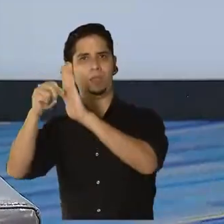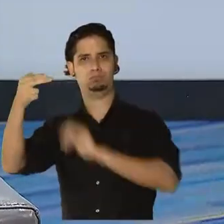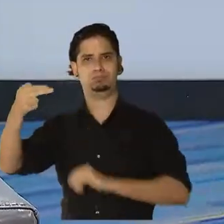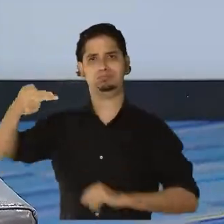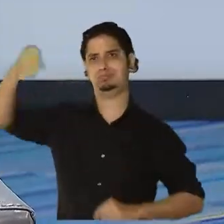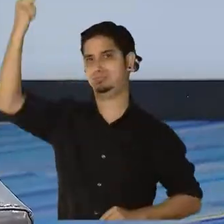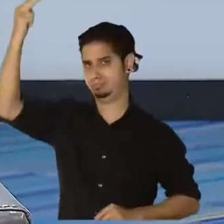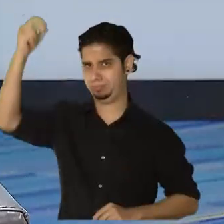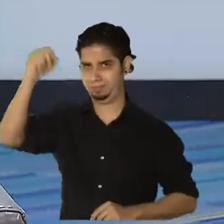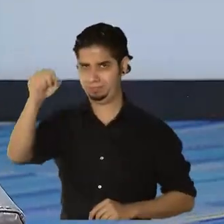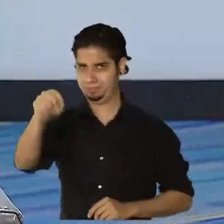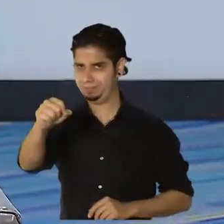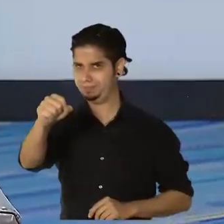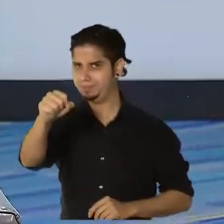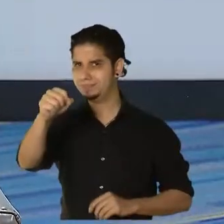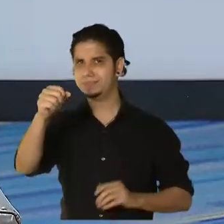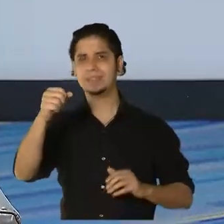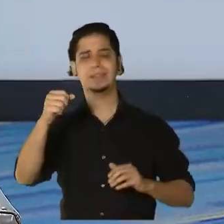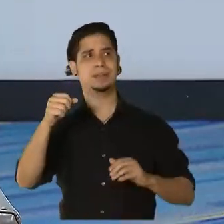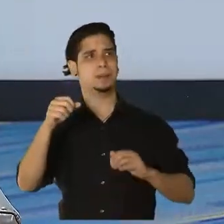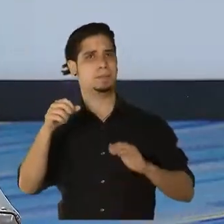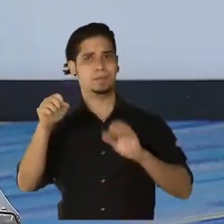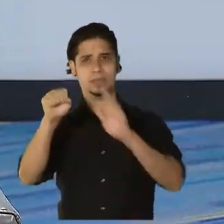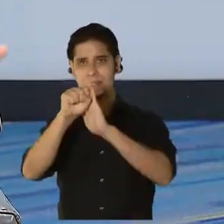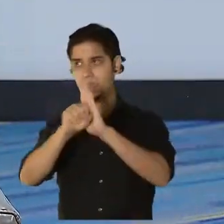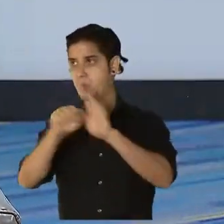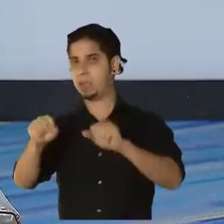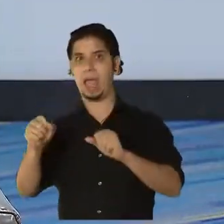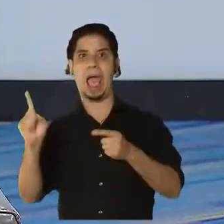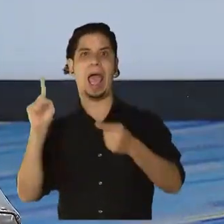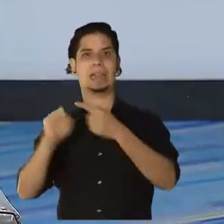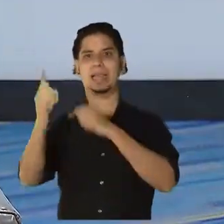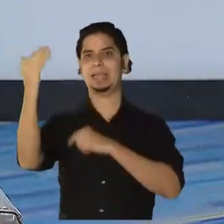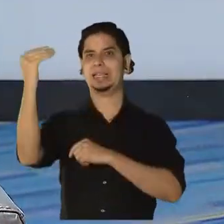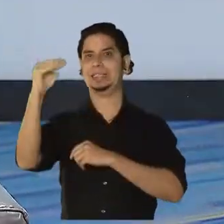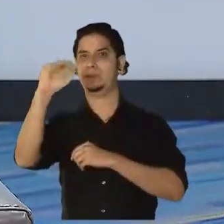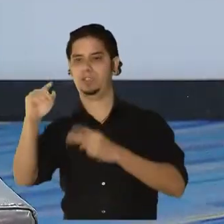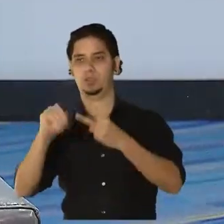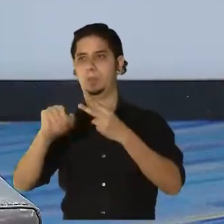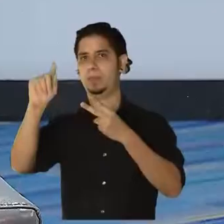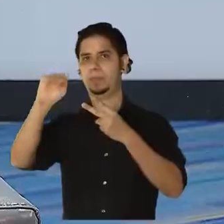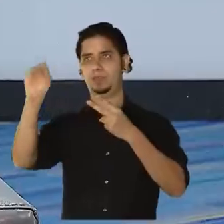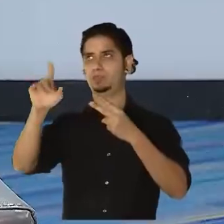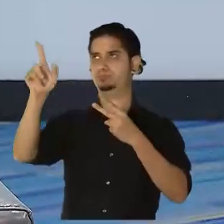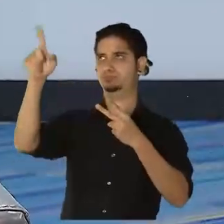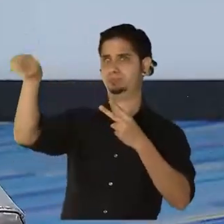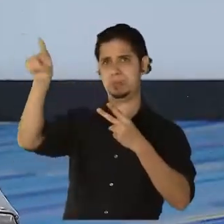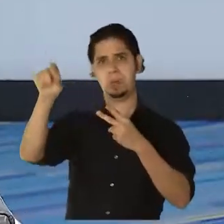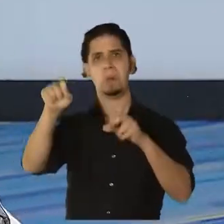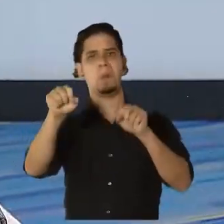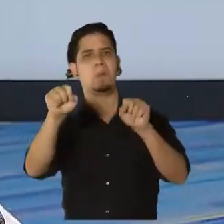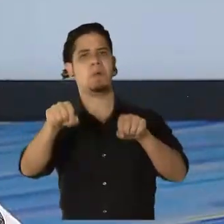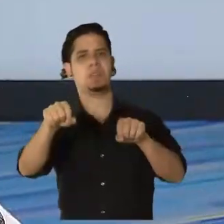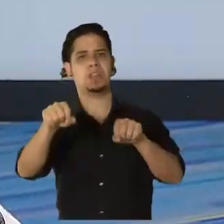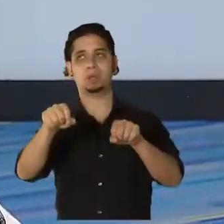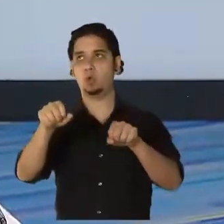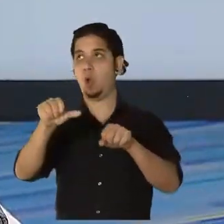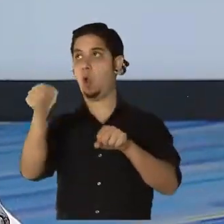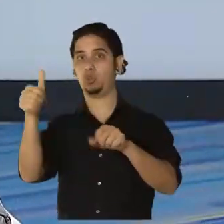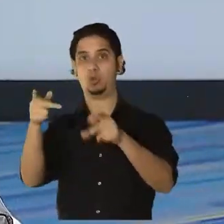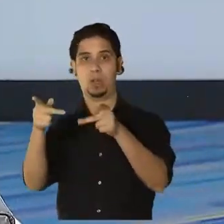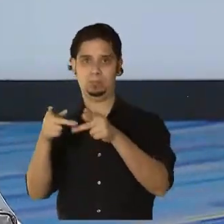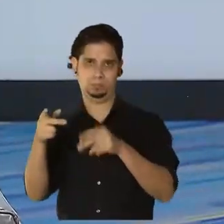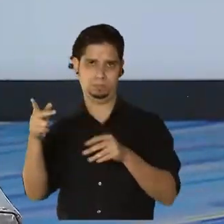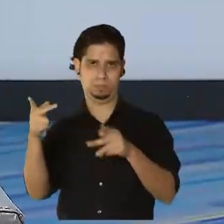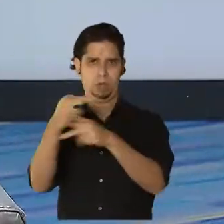estados y jurisdicciones que pueden estar por encima del 15%, 20%, así que en ese sentido, sí puede, es mayor en otros lugares,